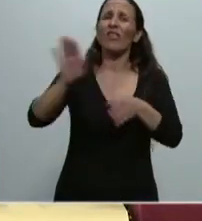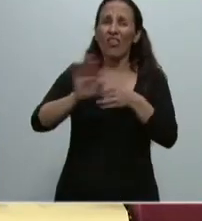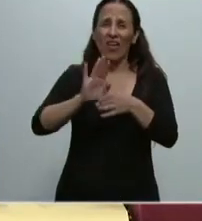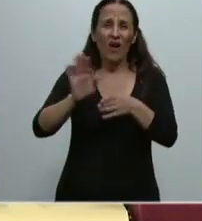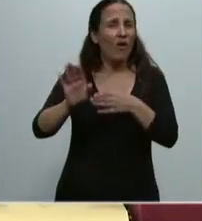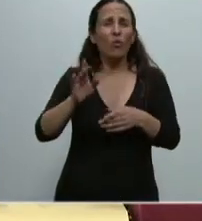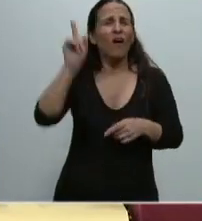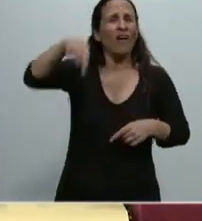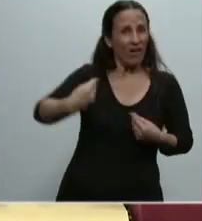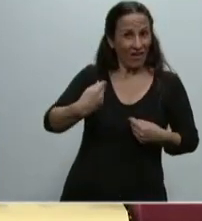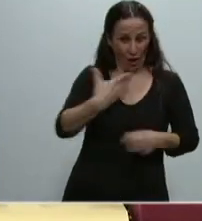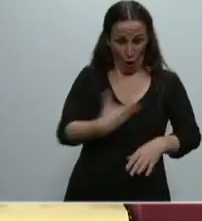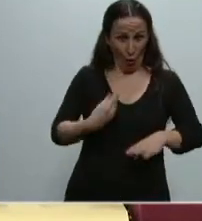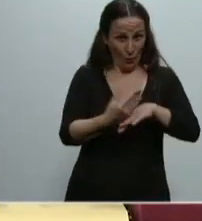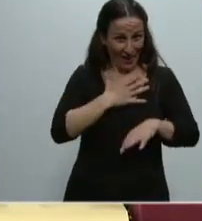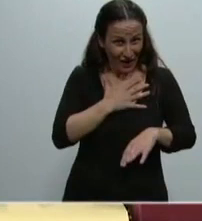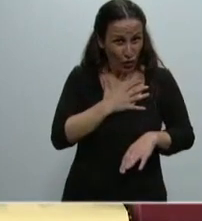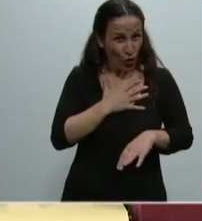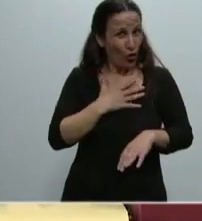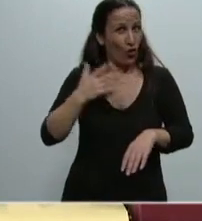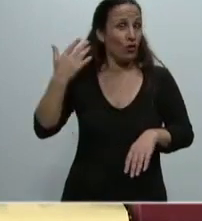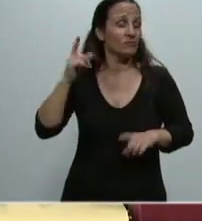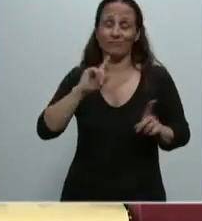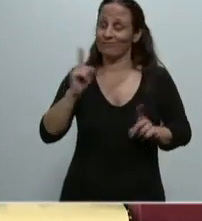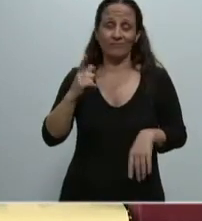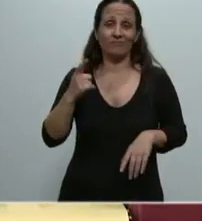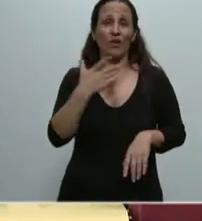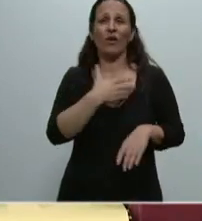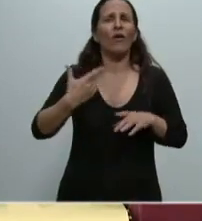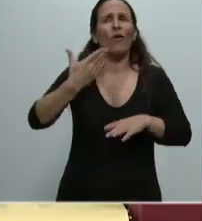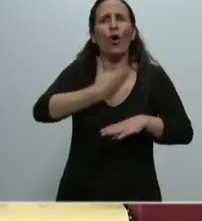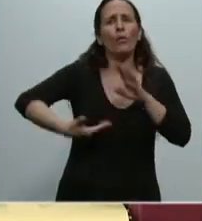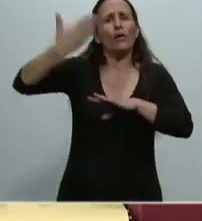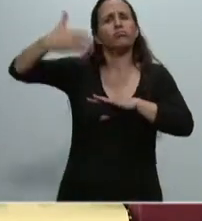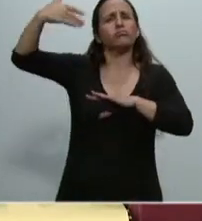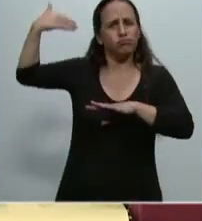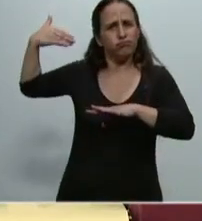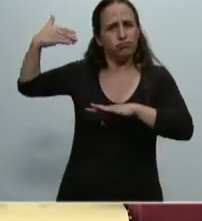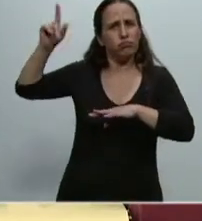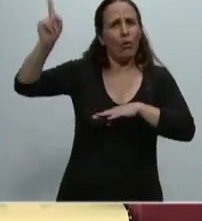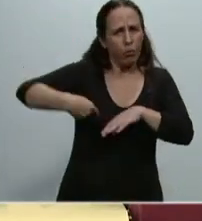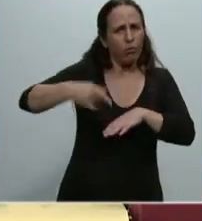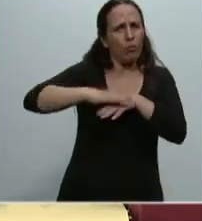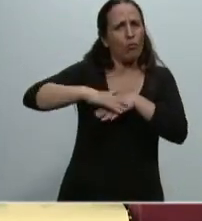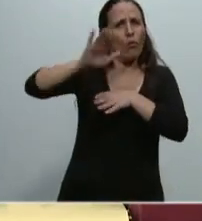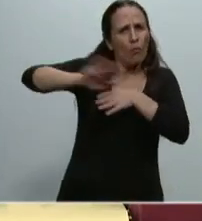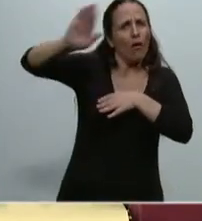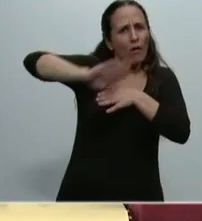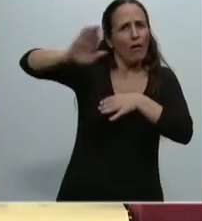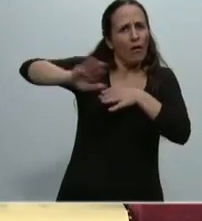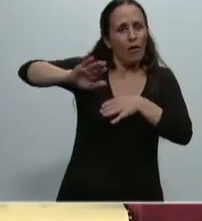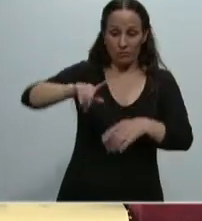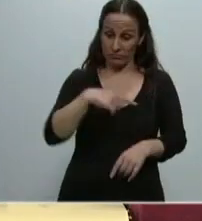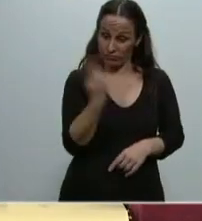contrajo este gobierno Esta deuda la contrajeron otros gobiernos Este gobierno lo único que está haciendo es